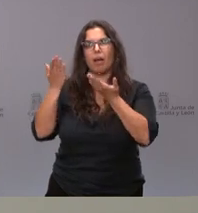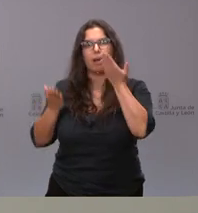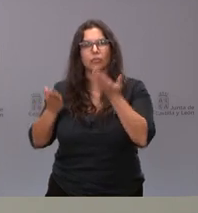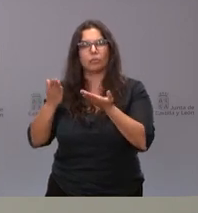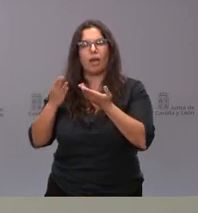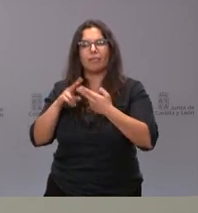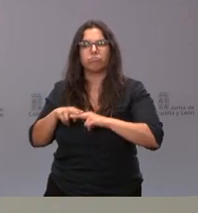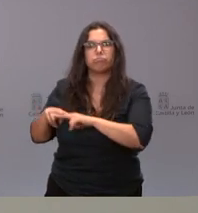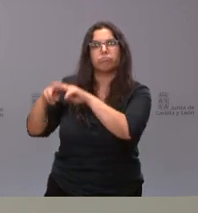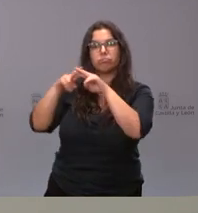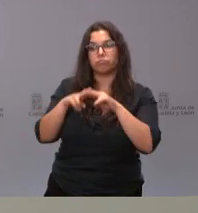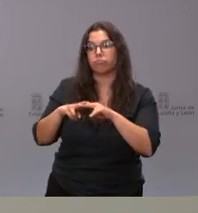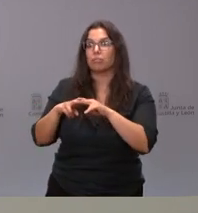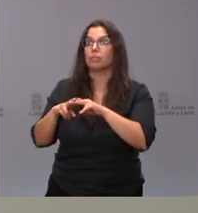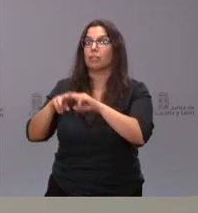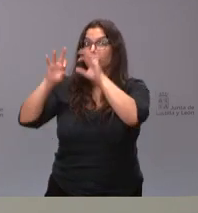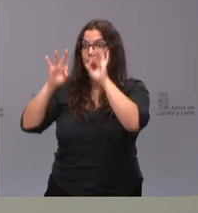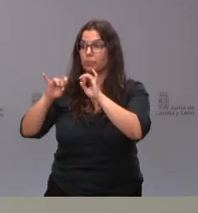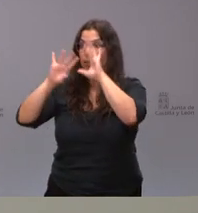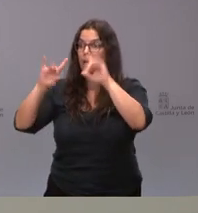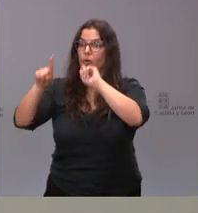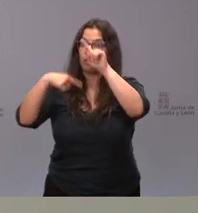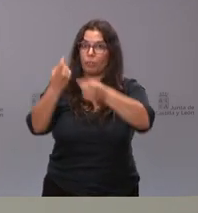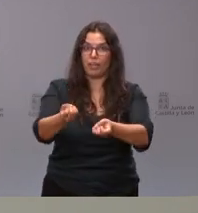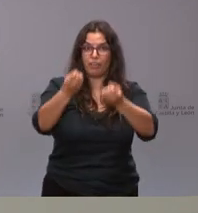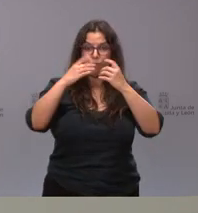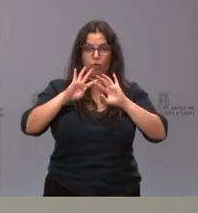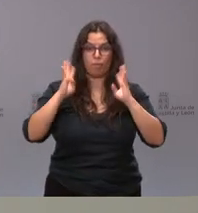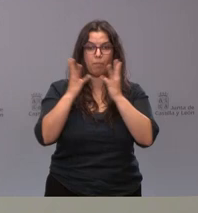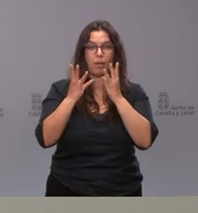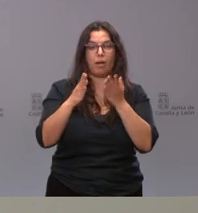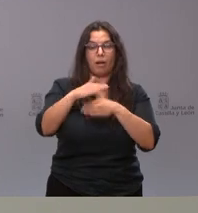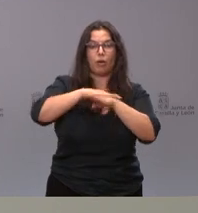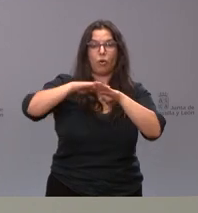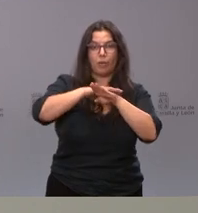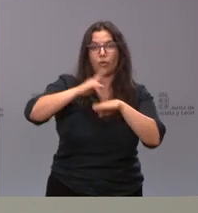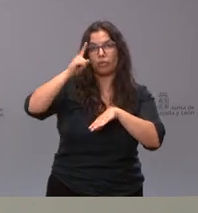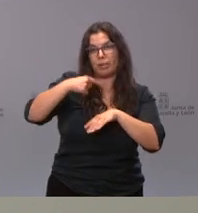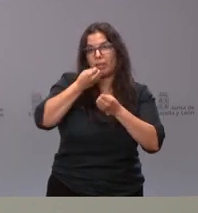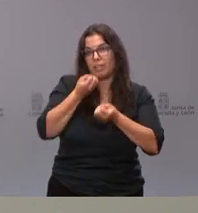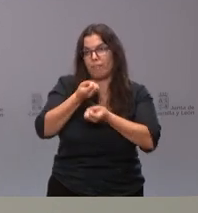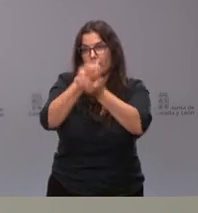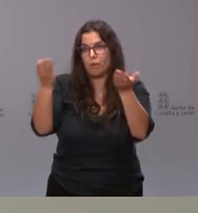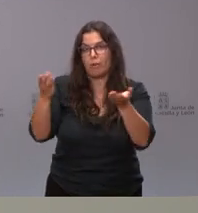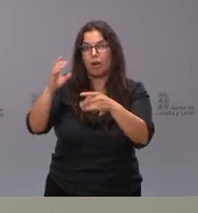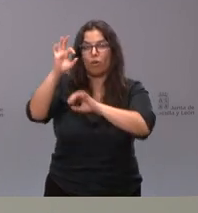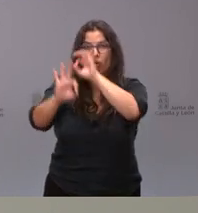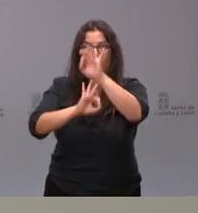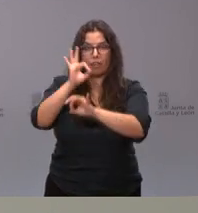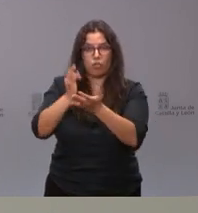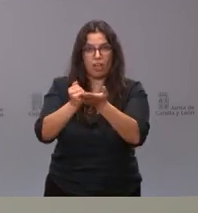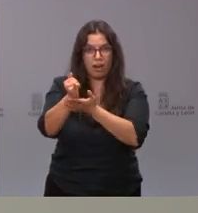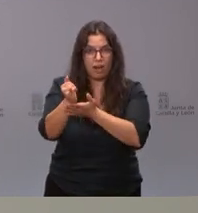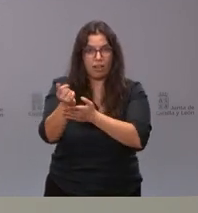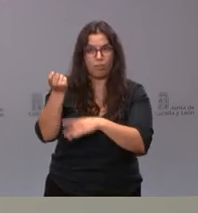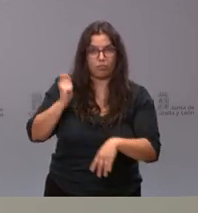cuando lo tenga, pues nos lo informará y también lo informará las organizaciones agrarias. Y, desde ese